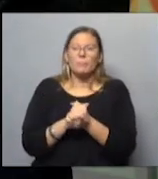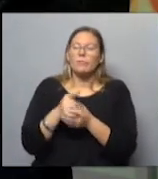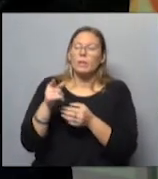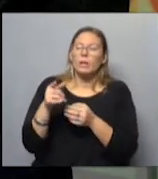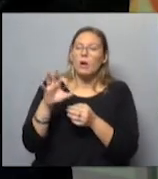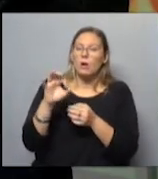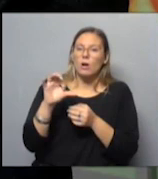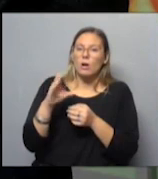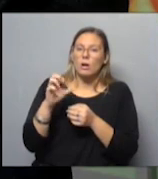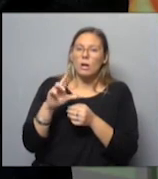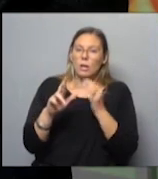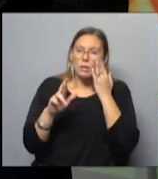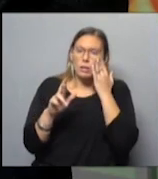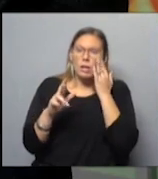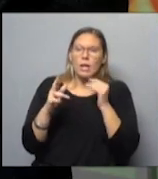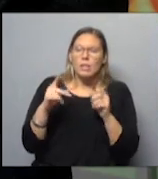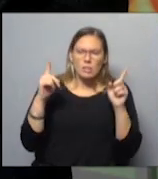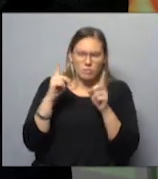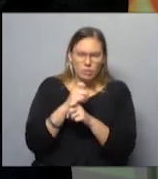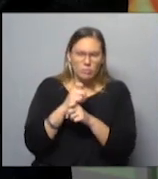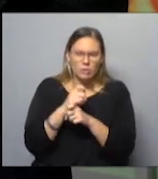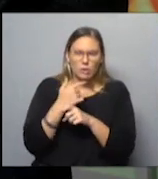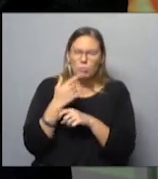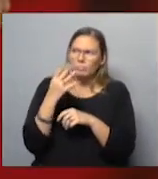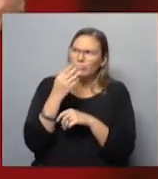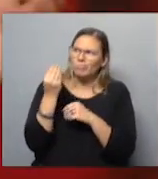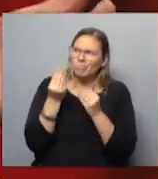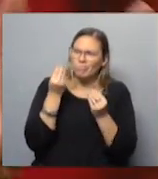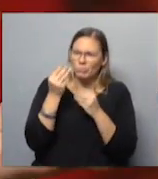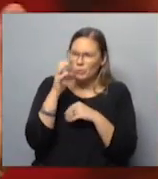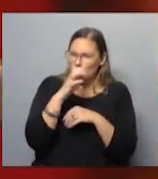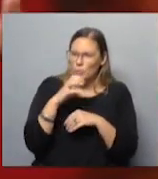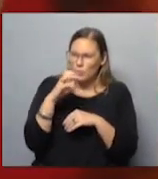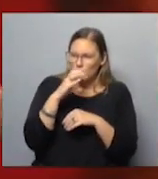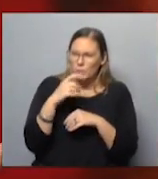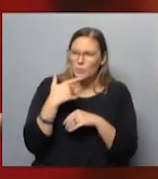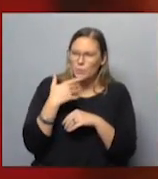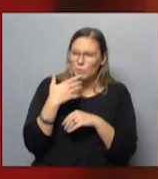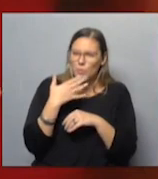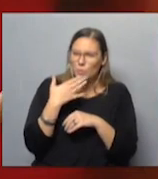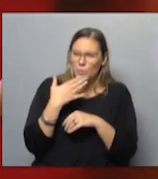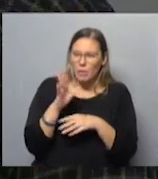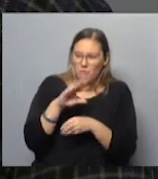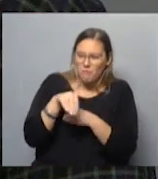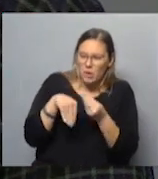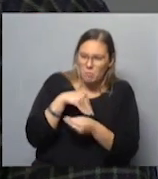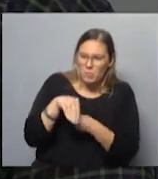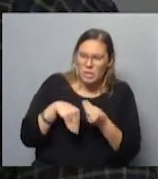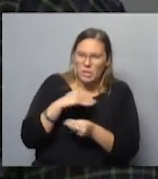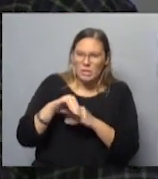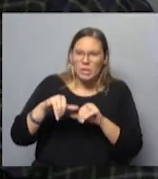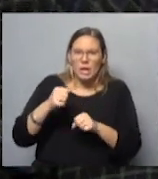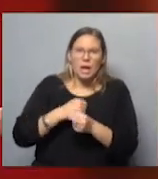¿qué dificultades encontraste? Porque a mí me da como curiosidad eso, ¿no? De estar tan dentro de la familia hace tanto